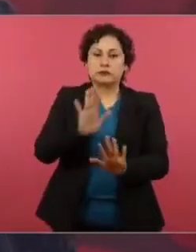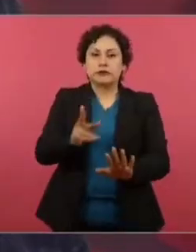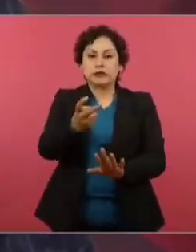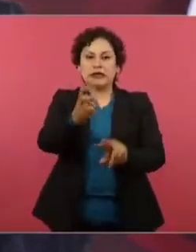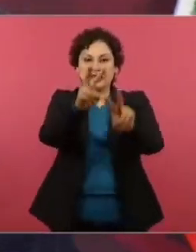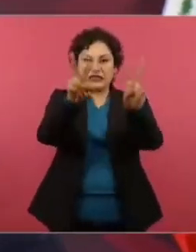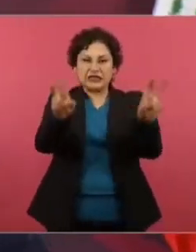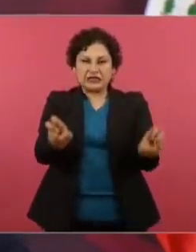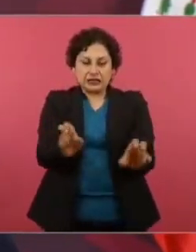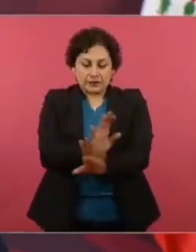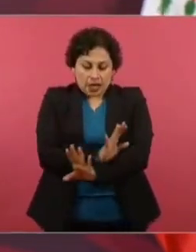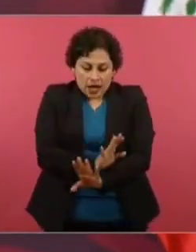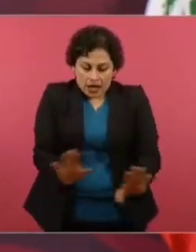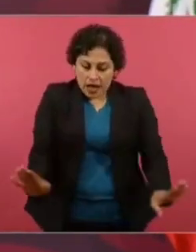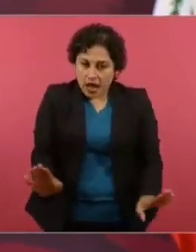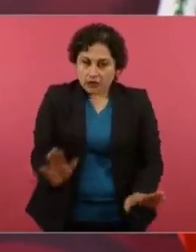ustedes son los que provocan.